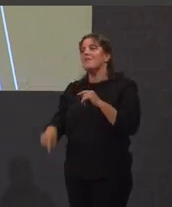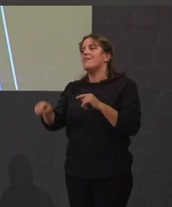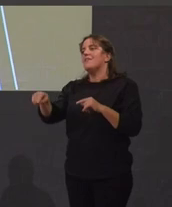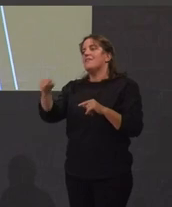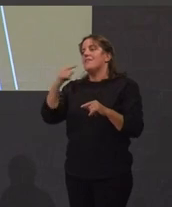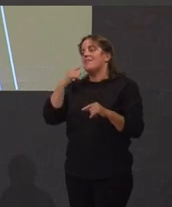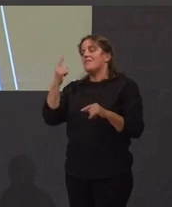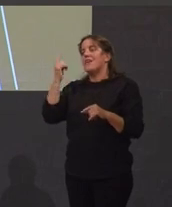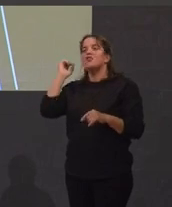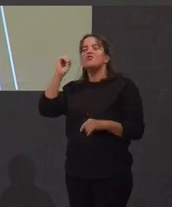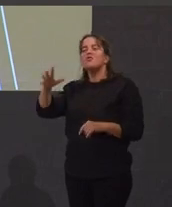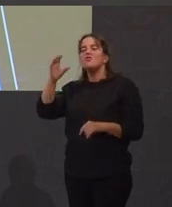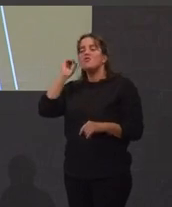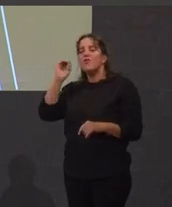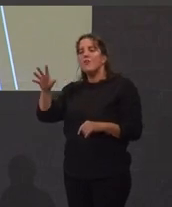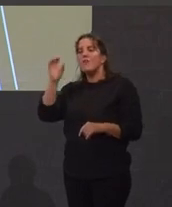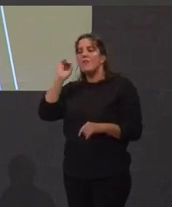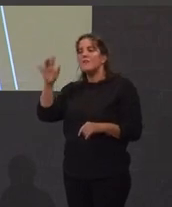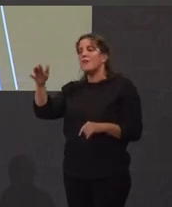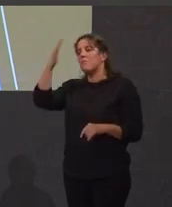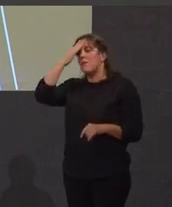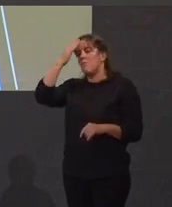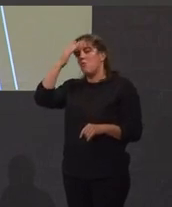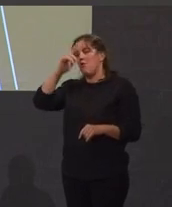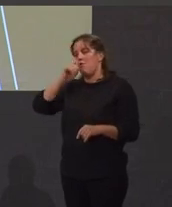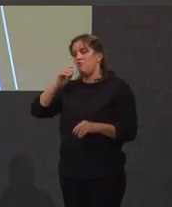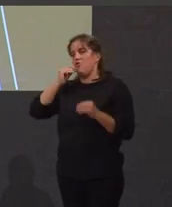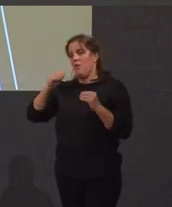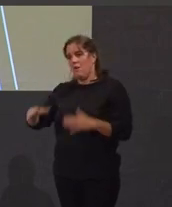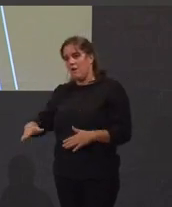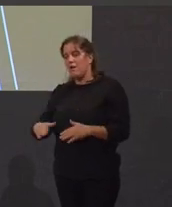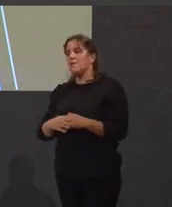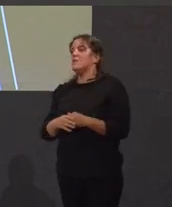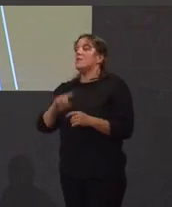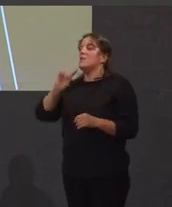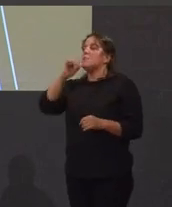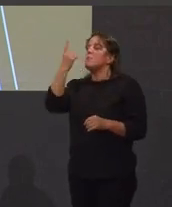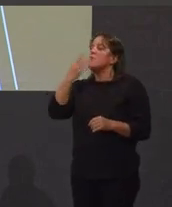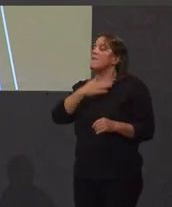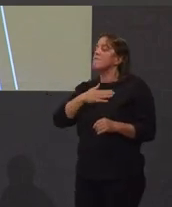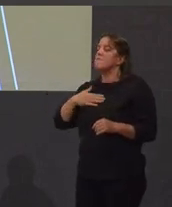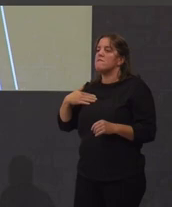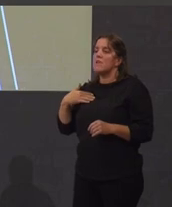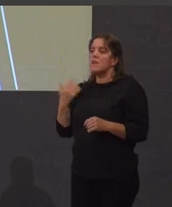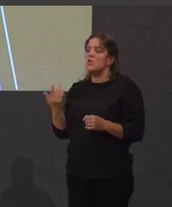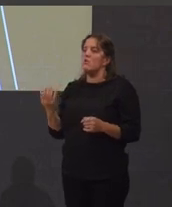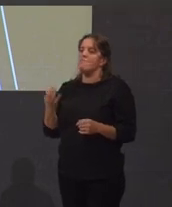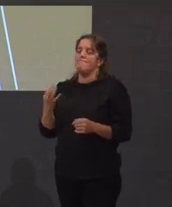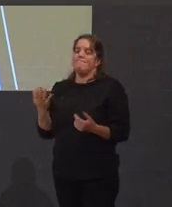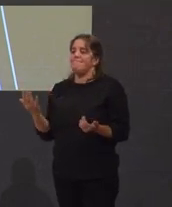Nestas xornadas da memoria histórica, eu o primero que quero é